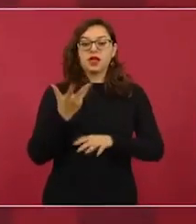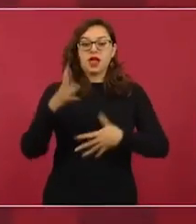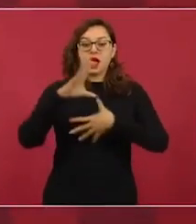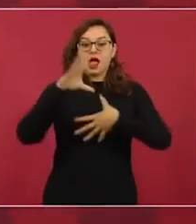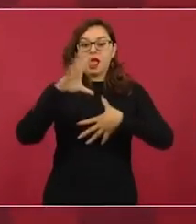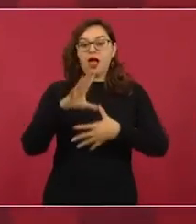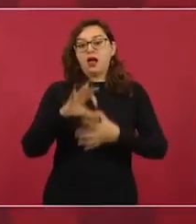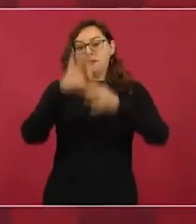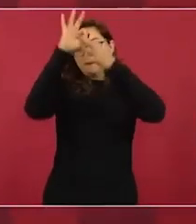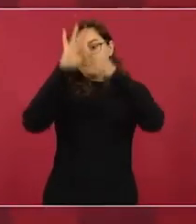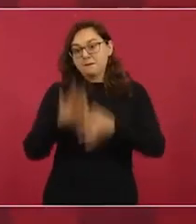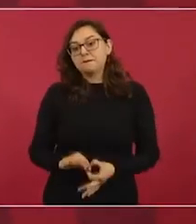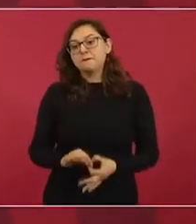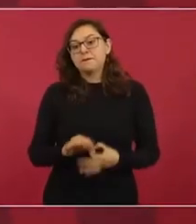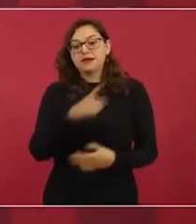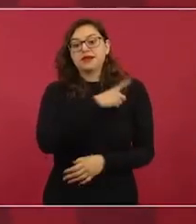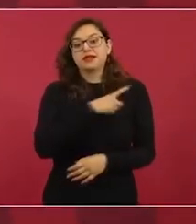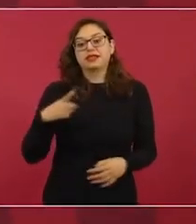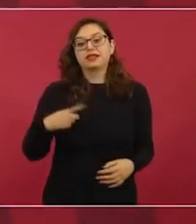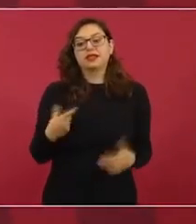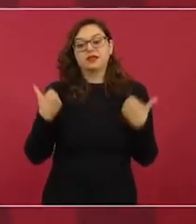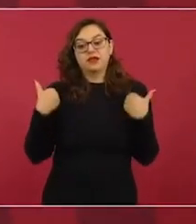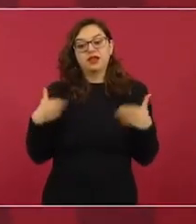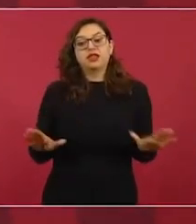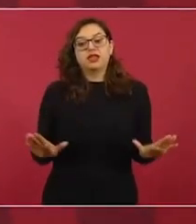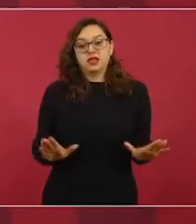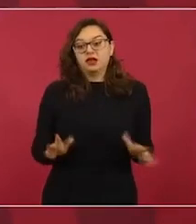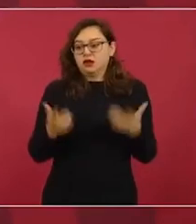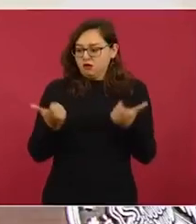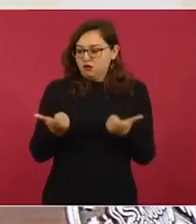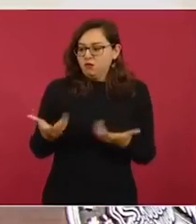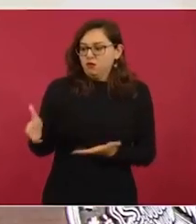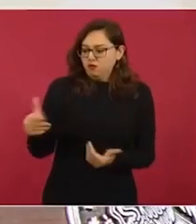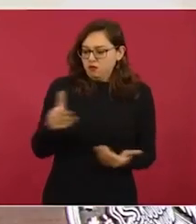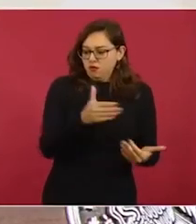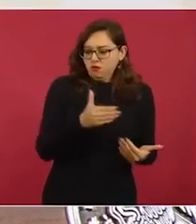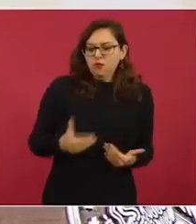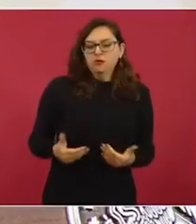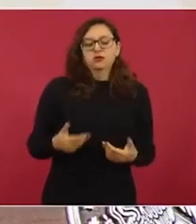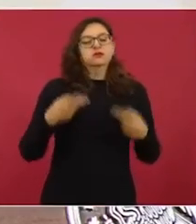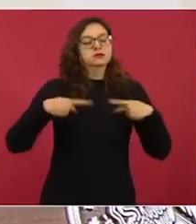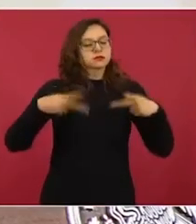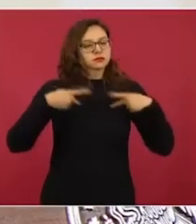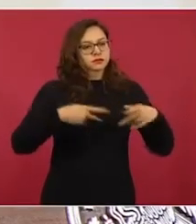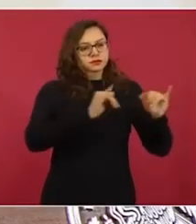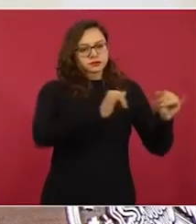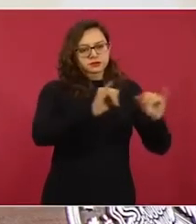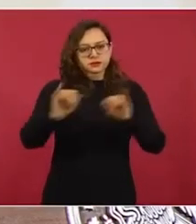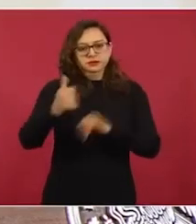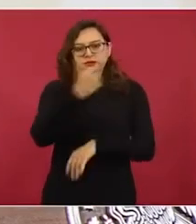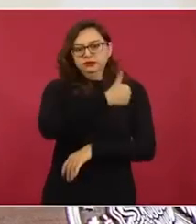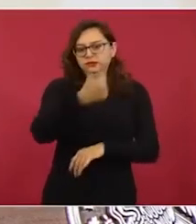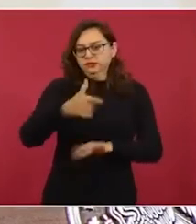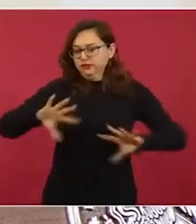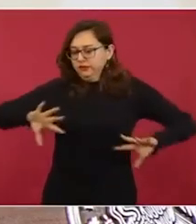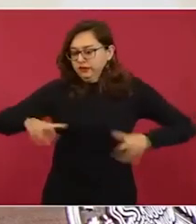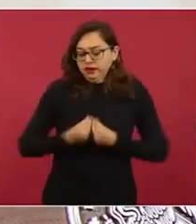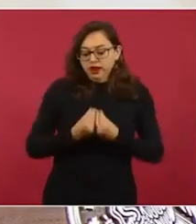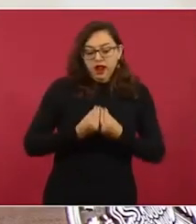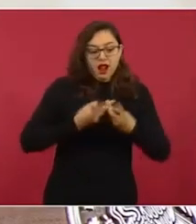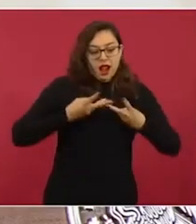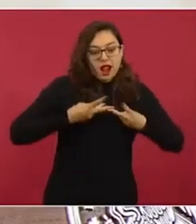El ingreso per cápita, el ingreso por persona en América es superior